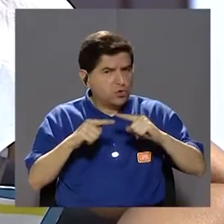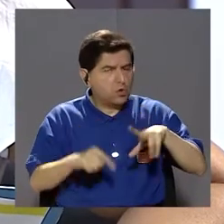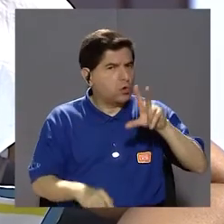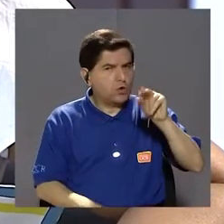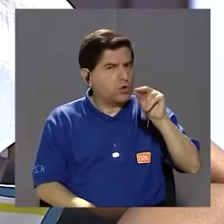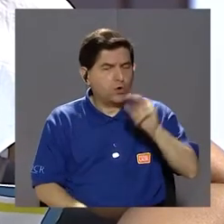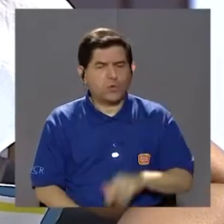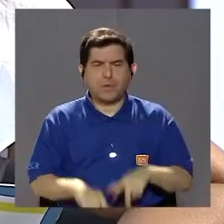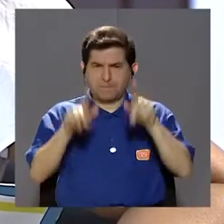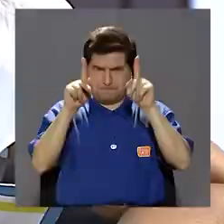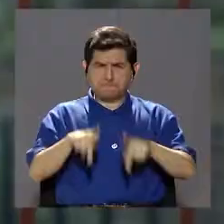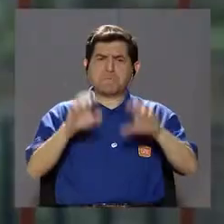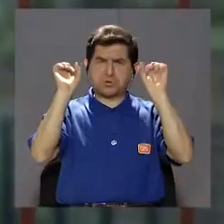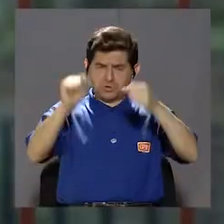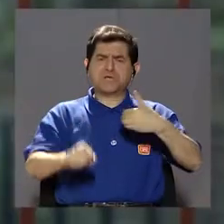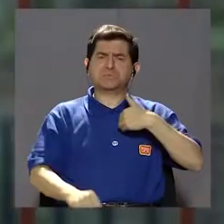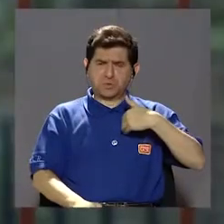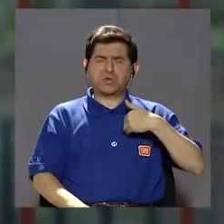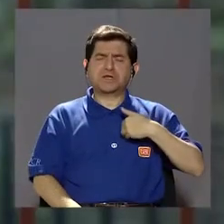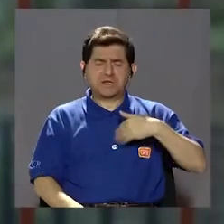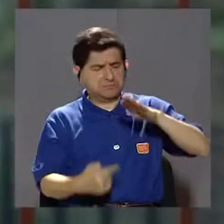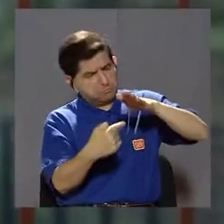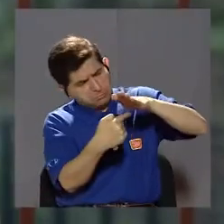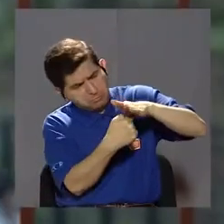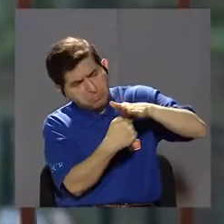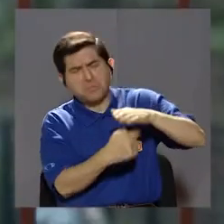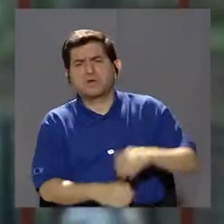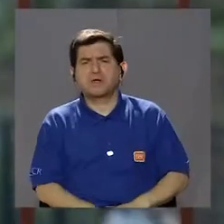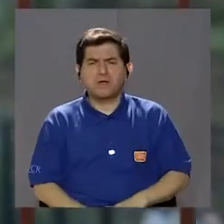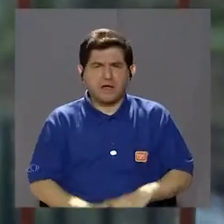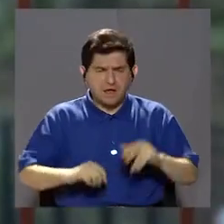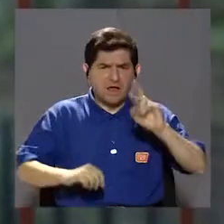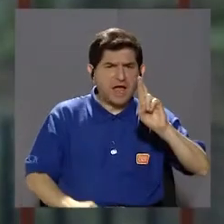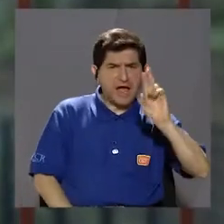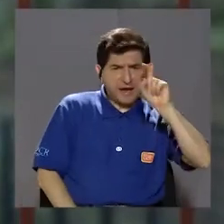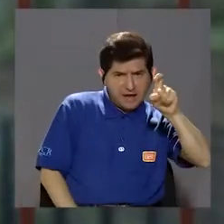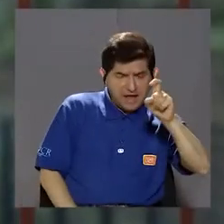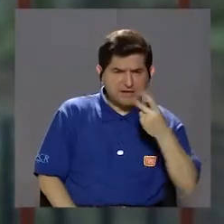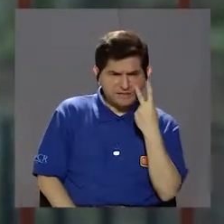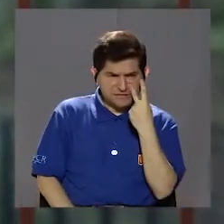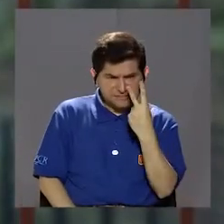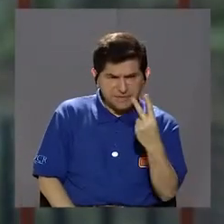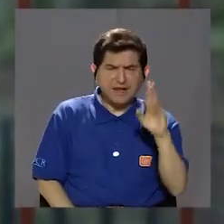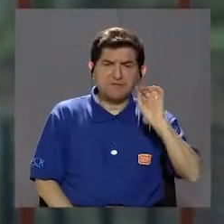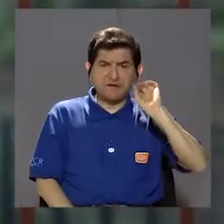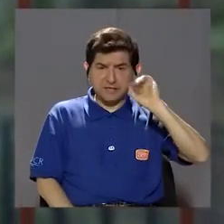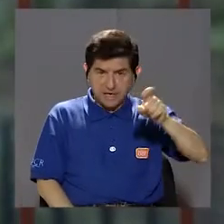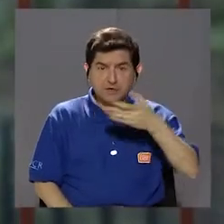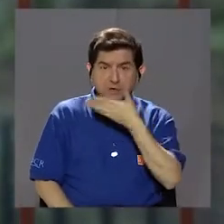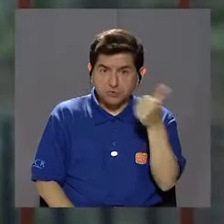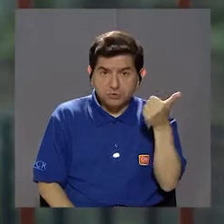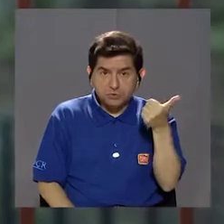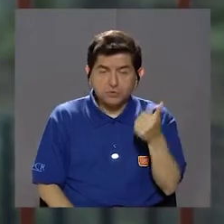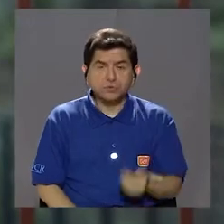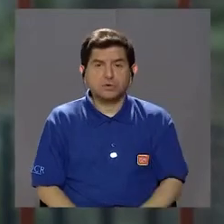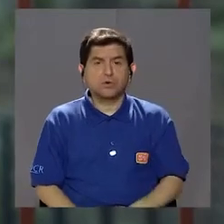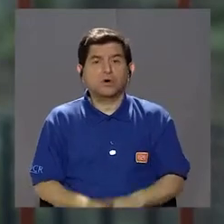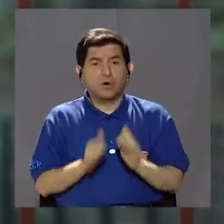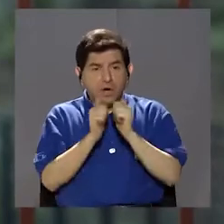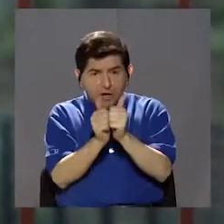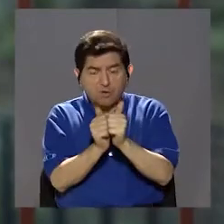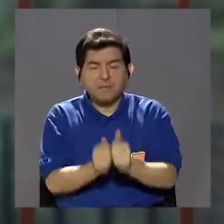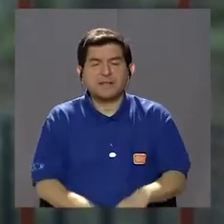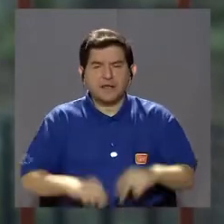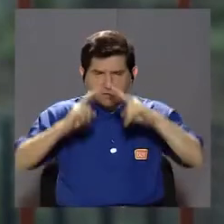no produce olor. Hay personas que pueden tener un espolón, se les hace una radiografía, que es la forma donde debería diagnosticarse mejor,